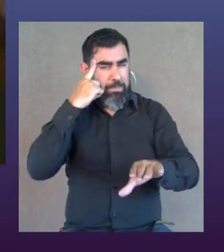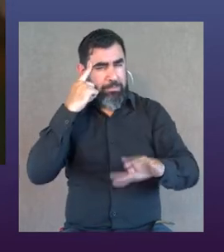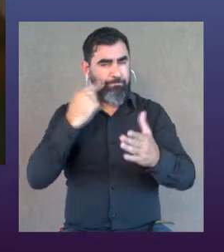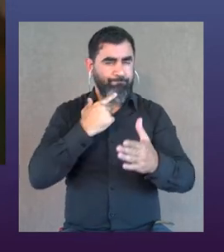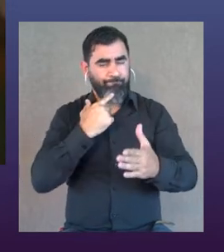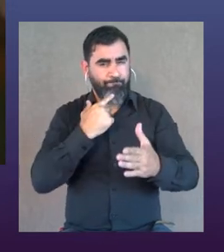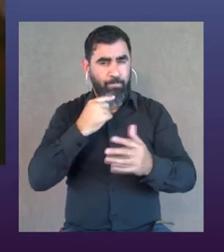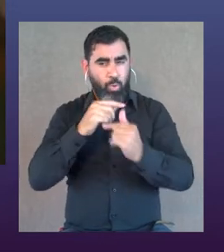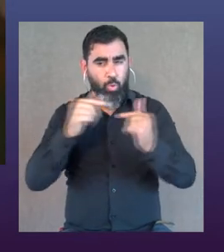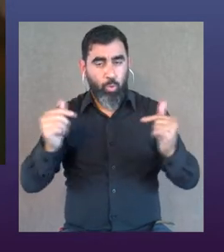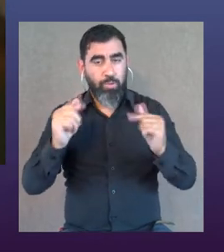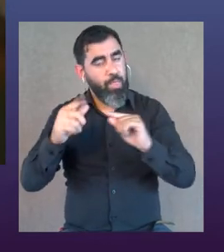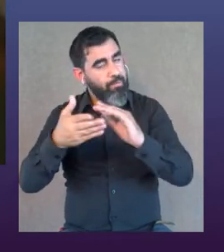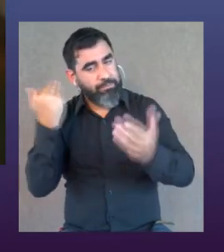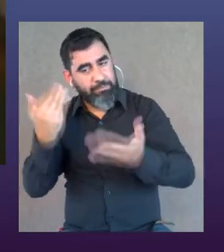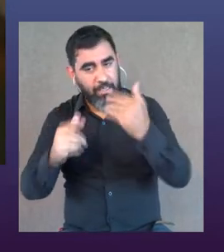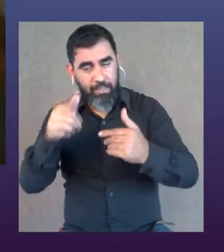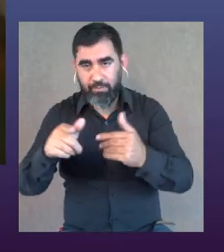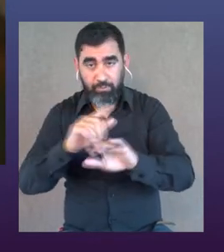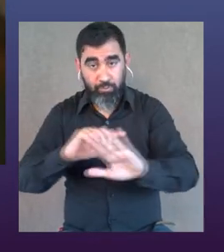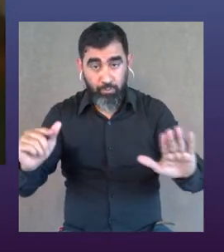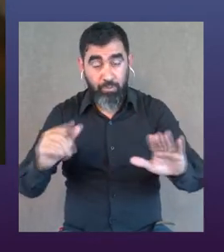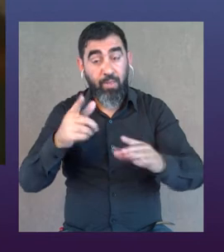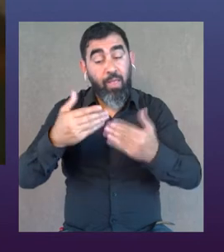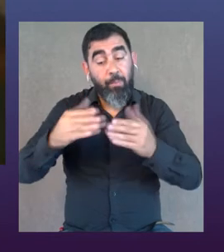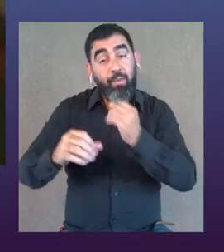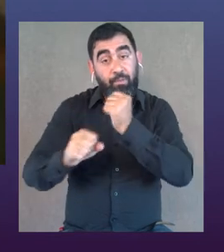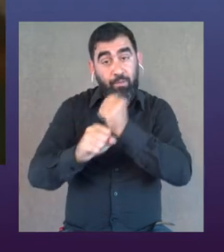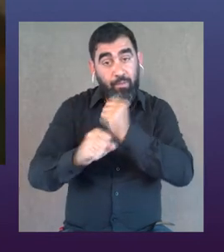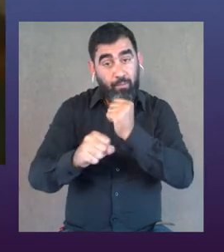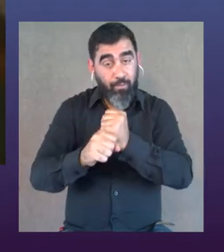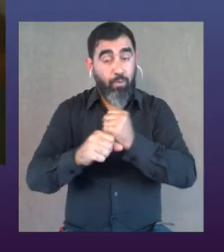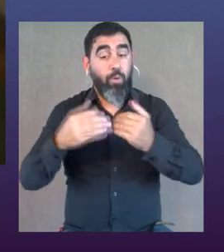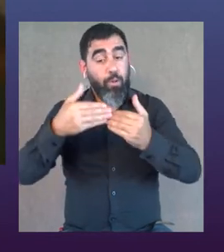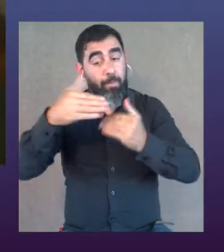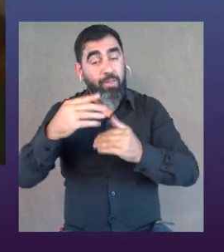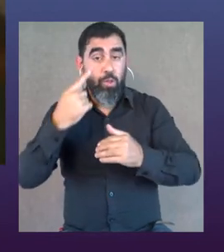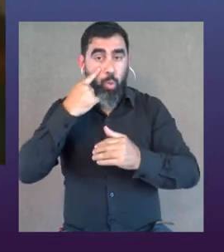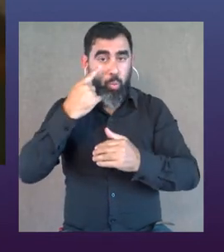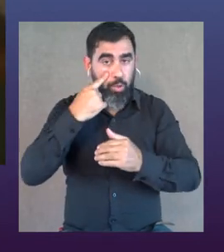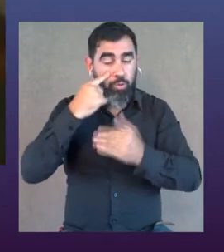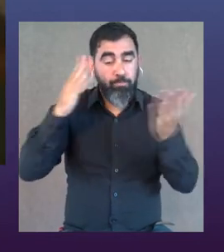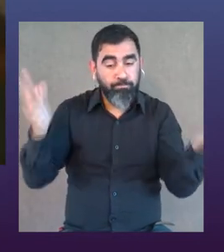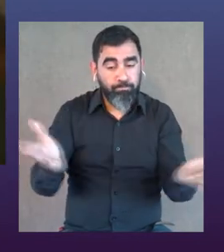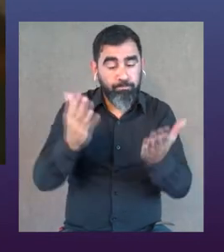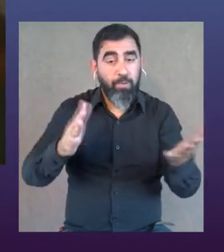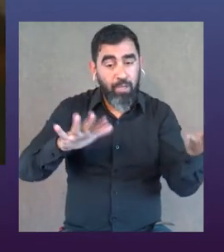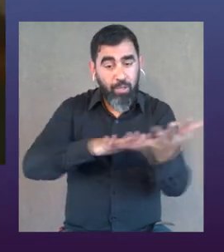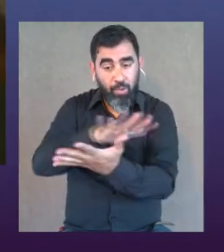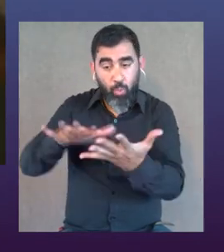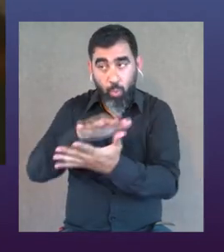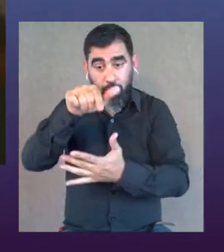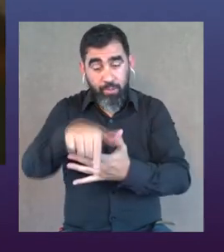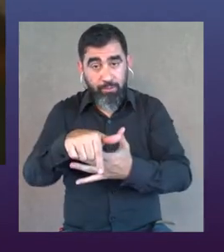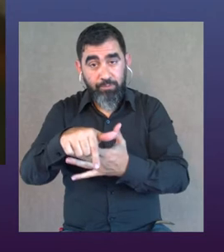que tenemos que ir derribando. Entonces, sí creo que desde el trabajo, desde el conocimiento, desde generar